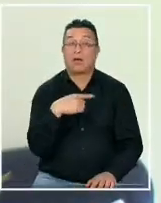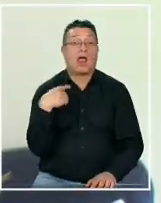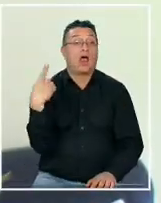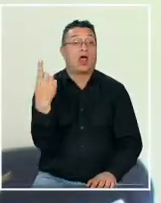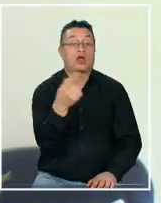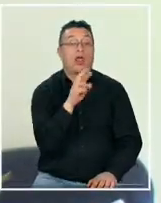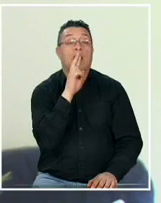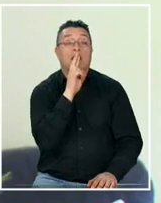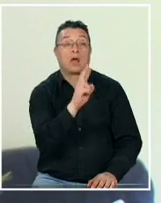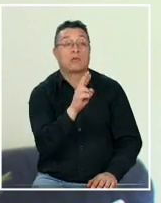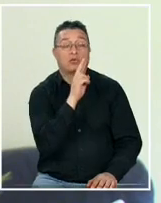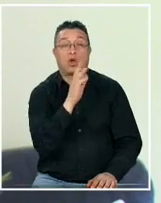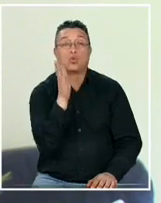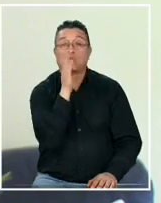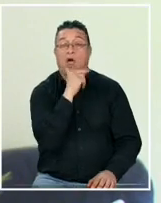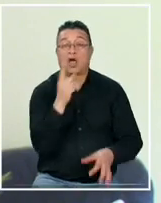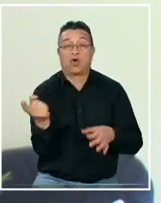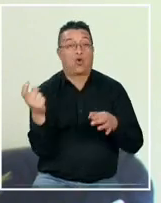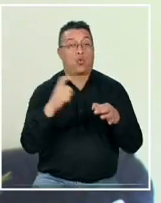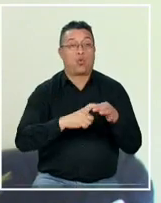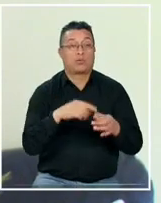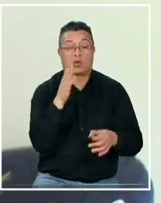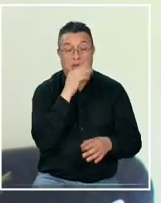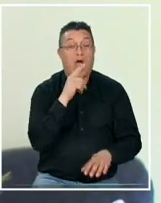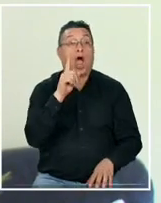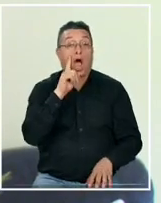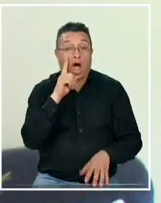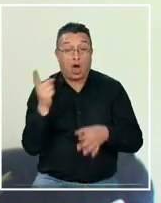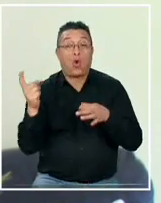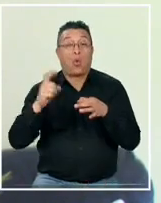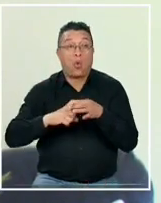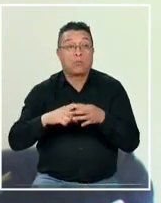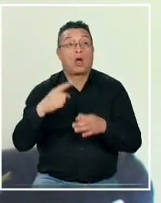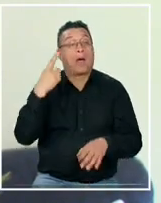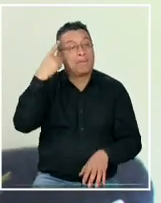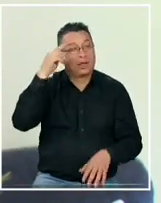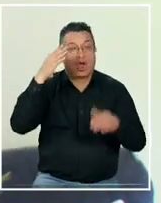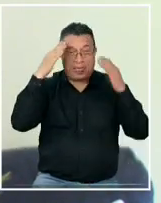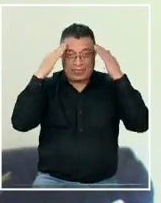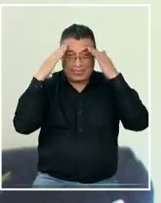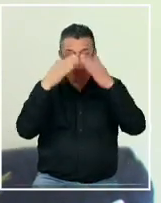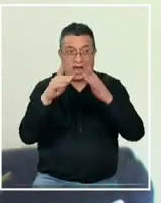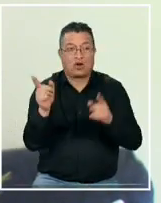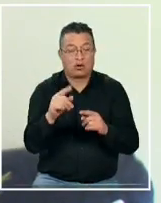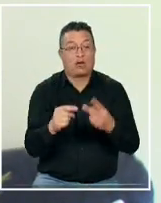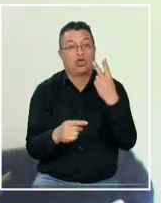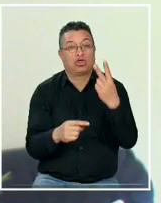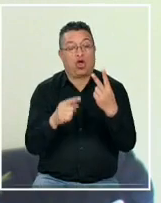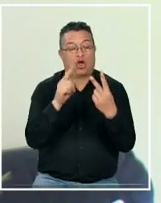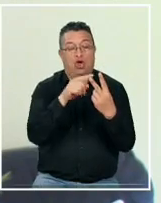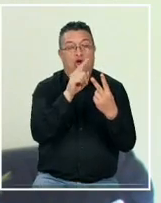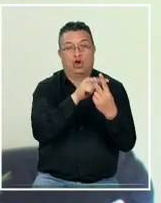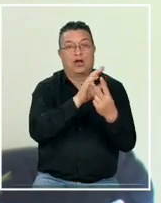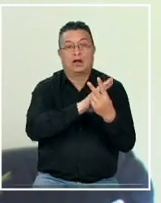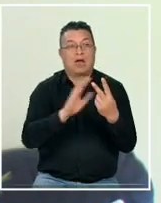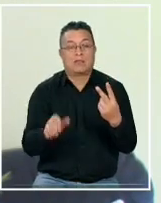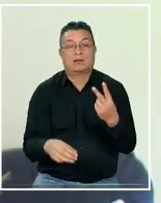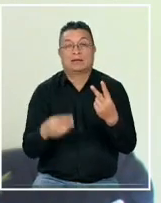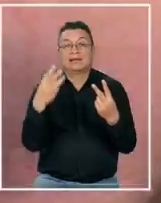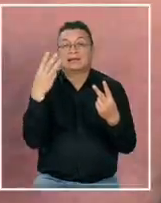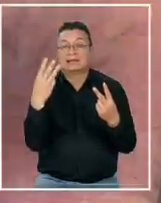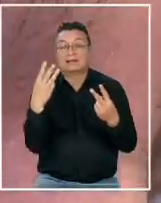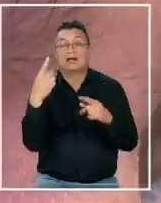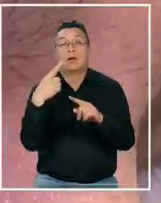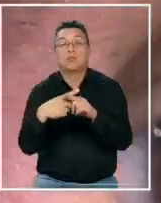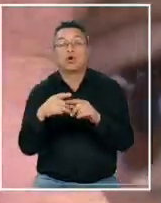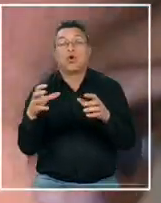respuesta no hay cupo o hay cupo pero no para niños teas porque los cupos son dos tres por curso